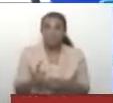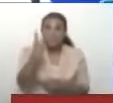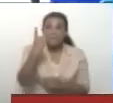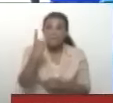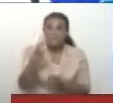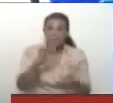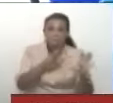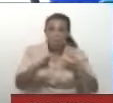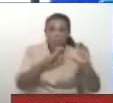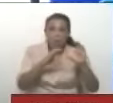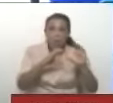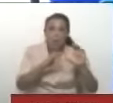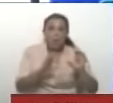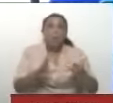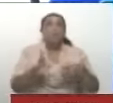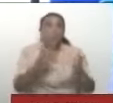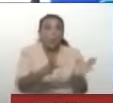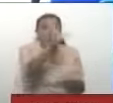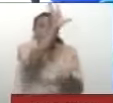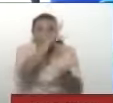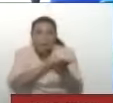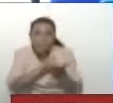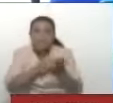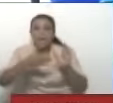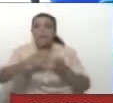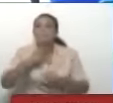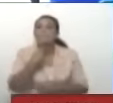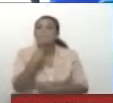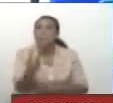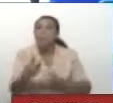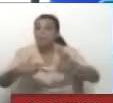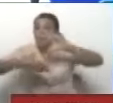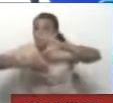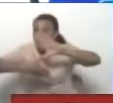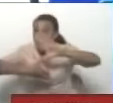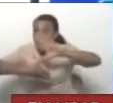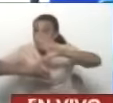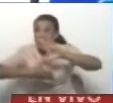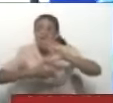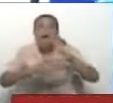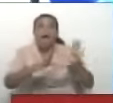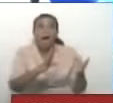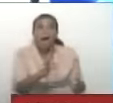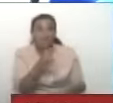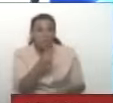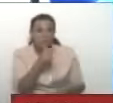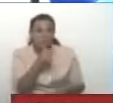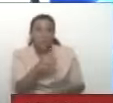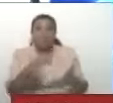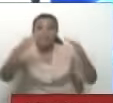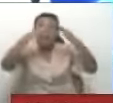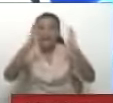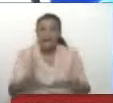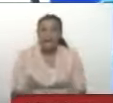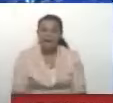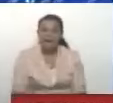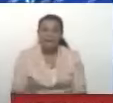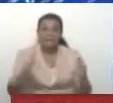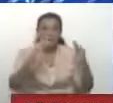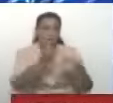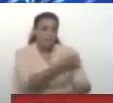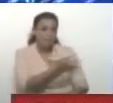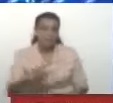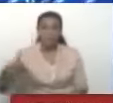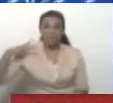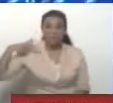medio que lo rebota es la voz de América. ¿Qué es la voz de América? El portal de la Casa Blanca. El medio estatal. Es un medio